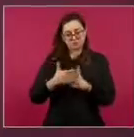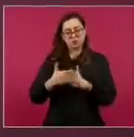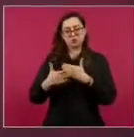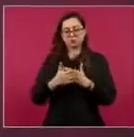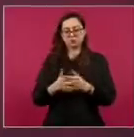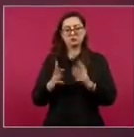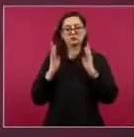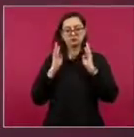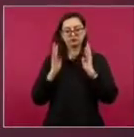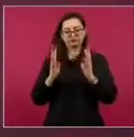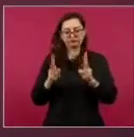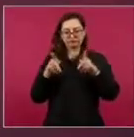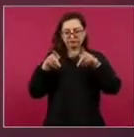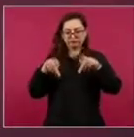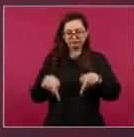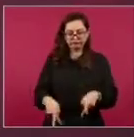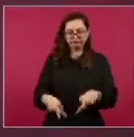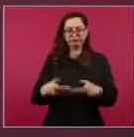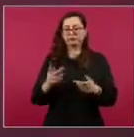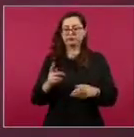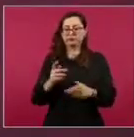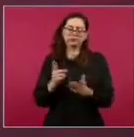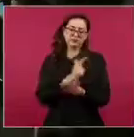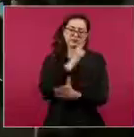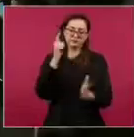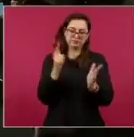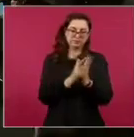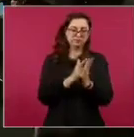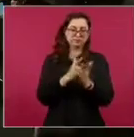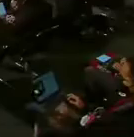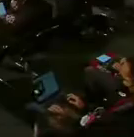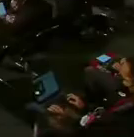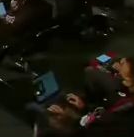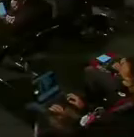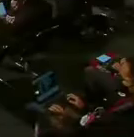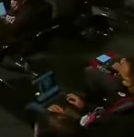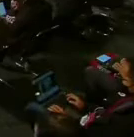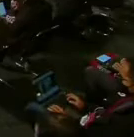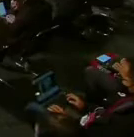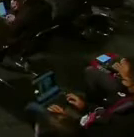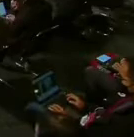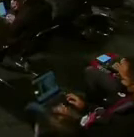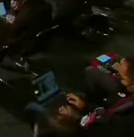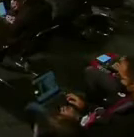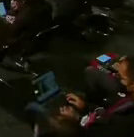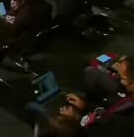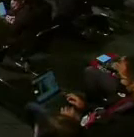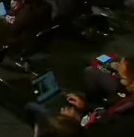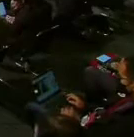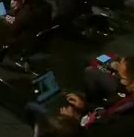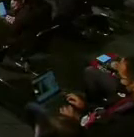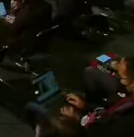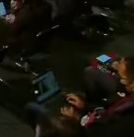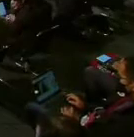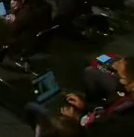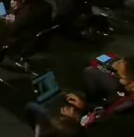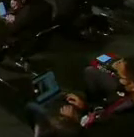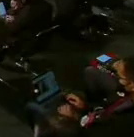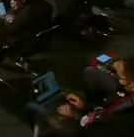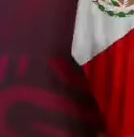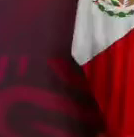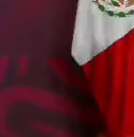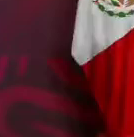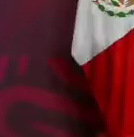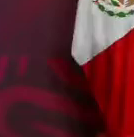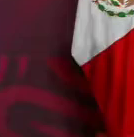de conformidad a lo establecido en el ceremonial militar. Treinta y cinco militares se encuentran